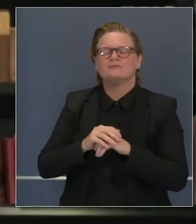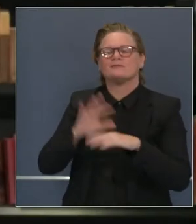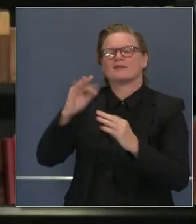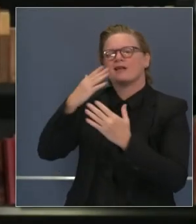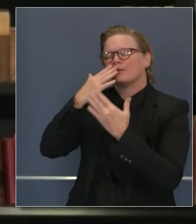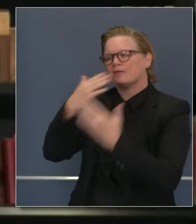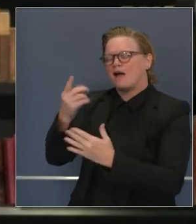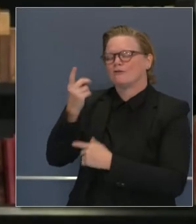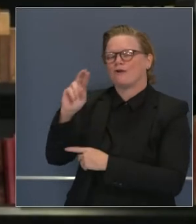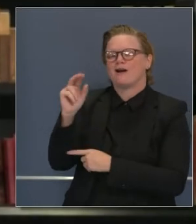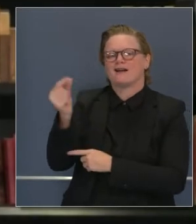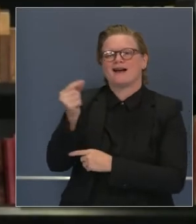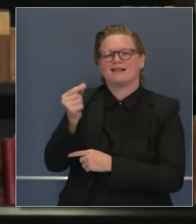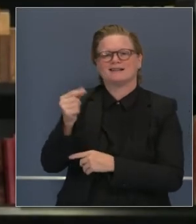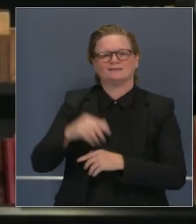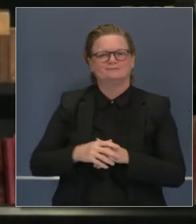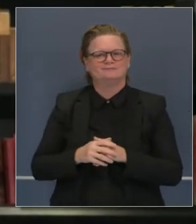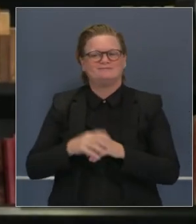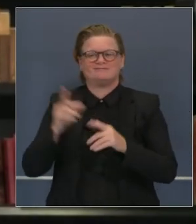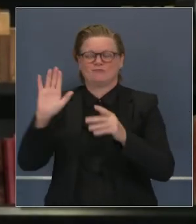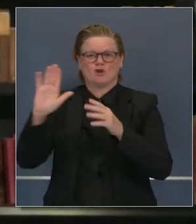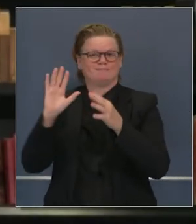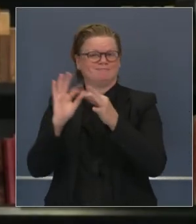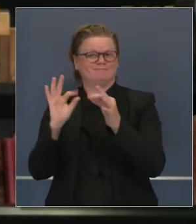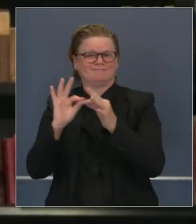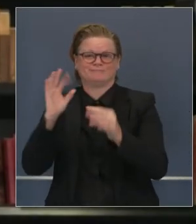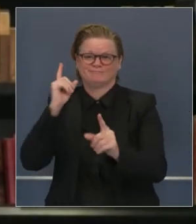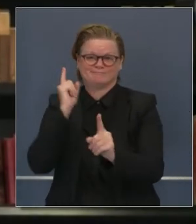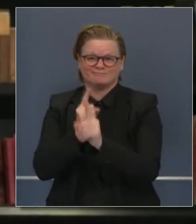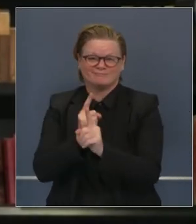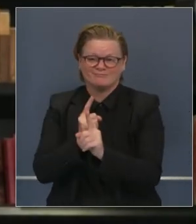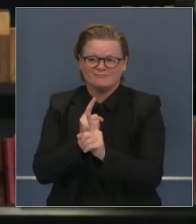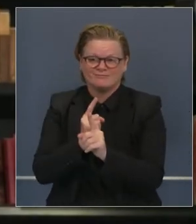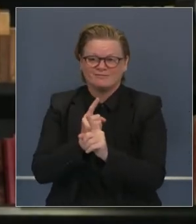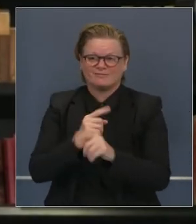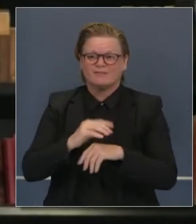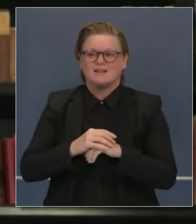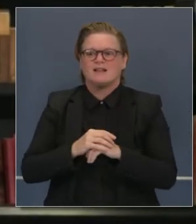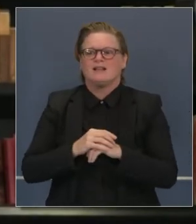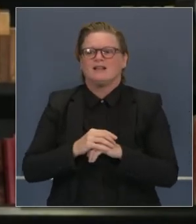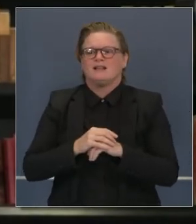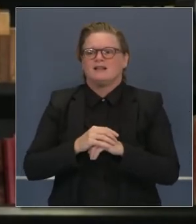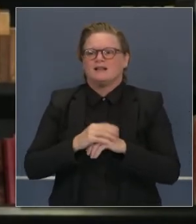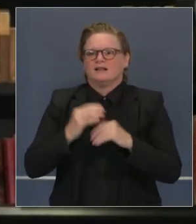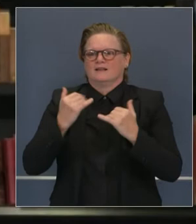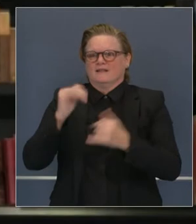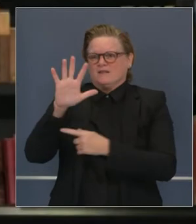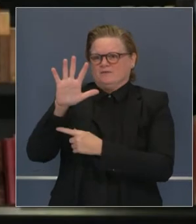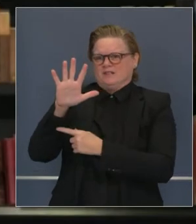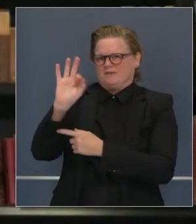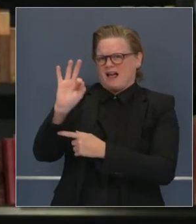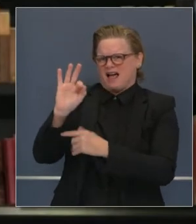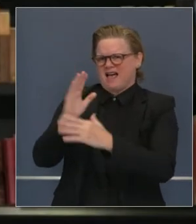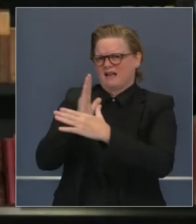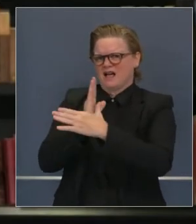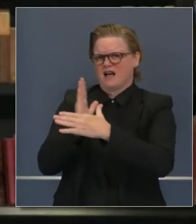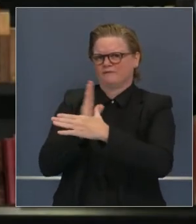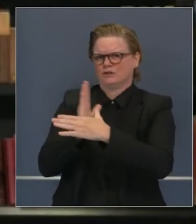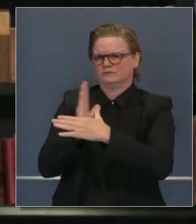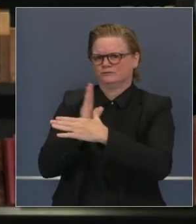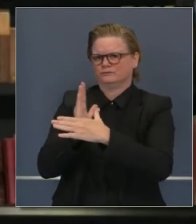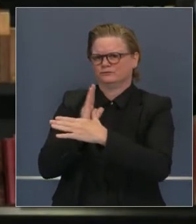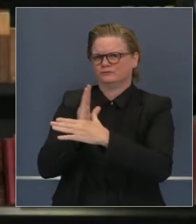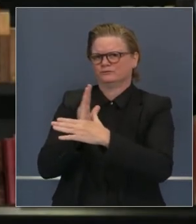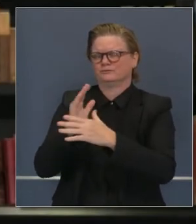hemos perdido un promedio de 59 personas al día en los últimos siete días. Y estamos viendo que el